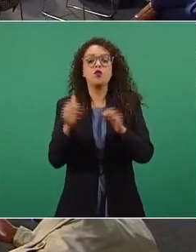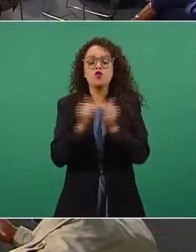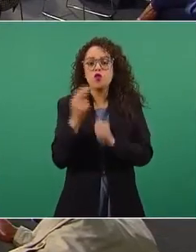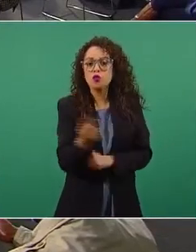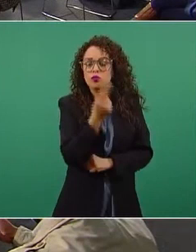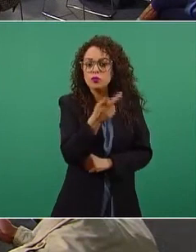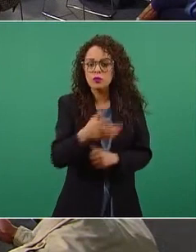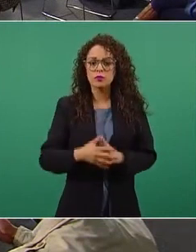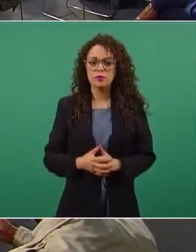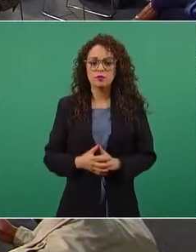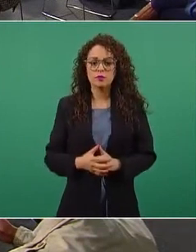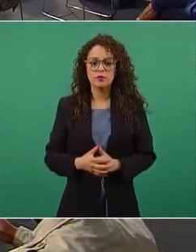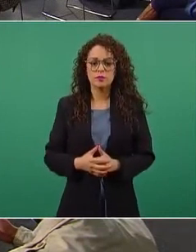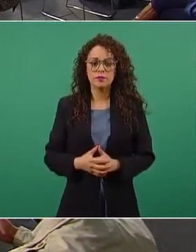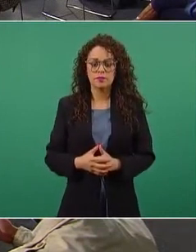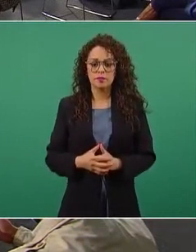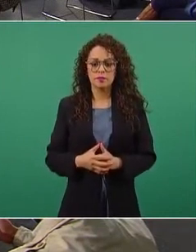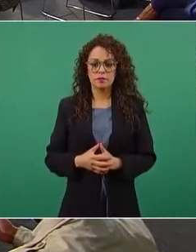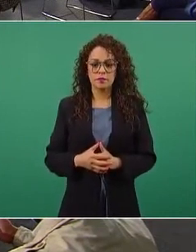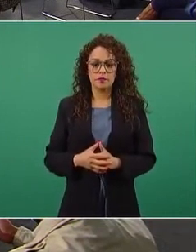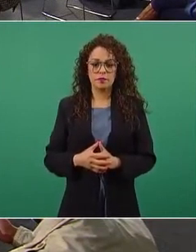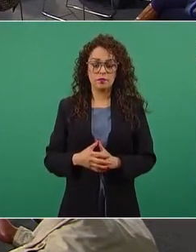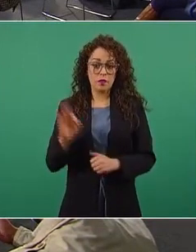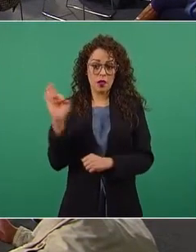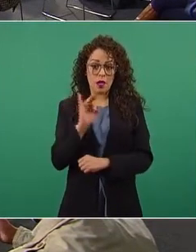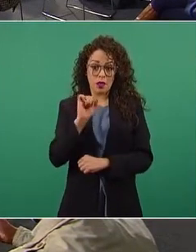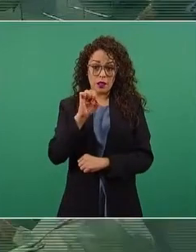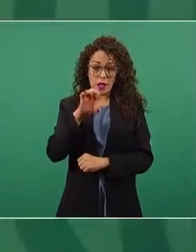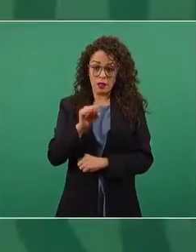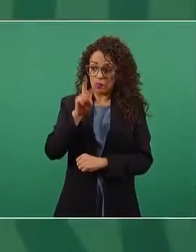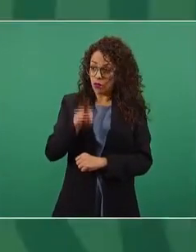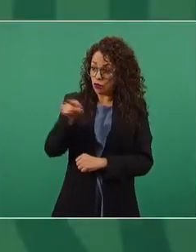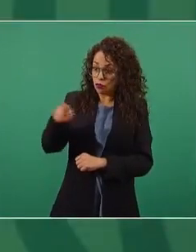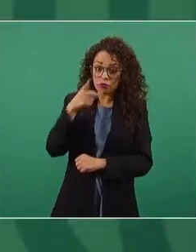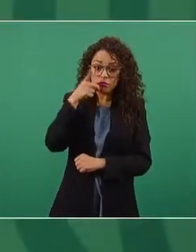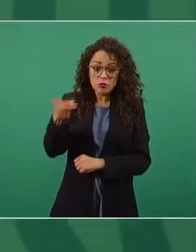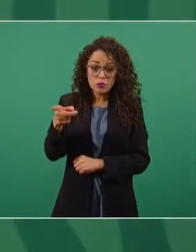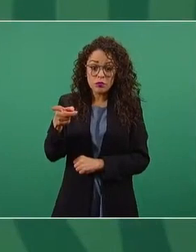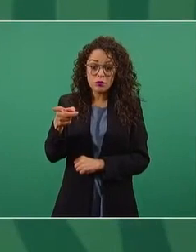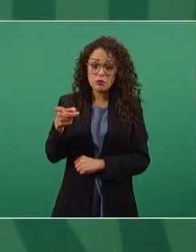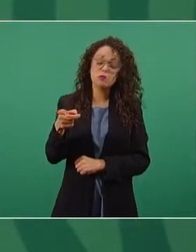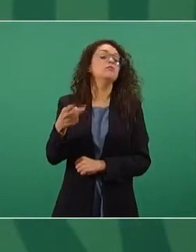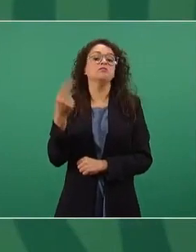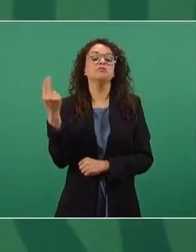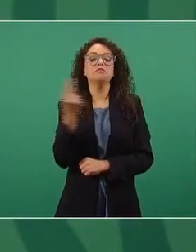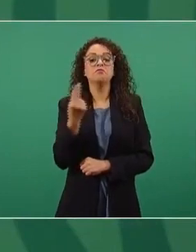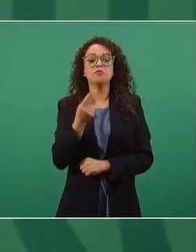cierto lo que tú planteas, amerita una nota